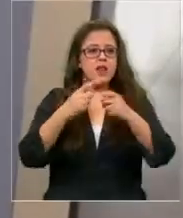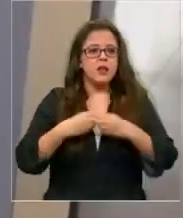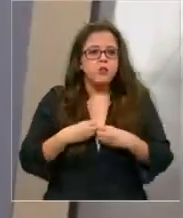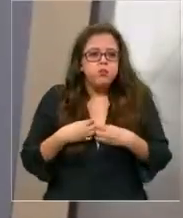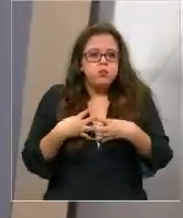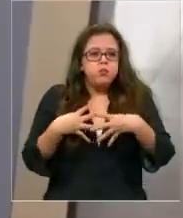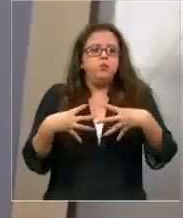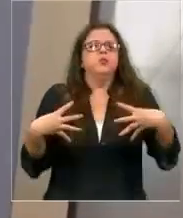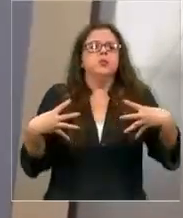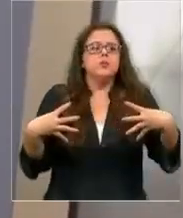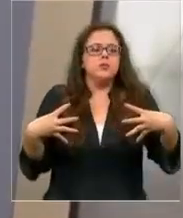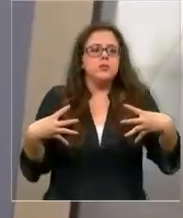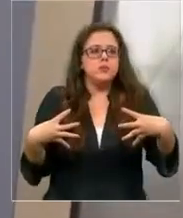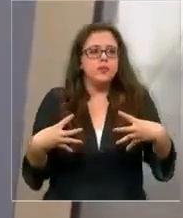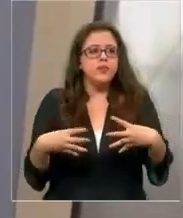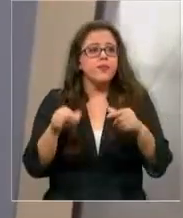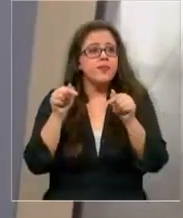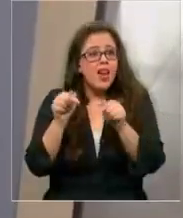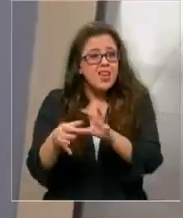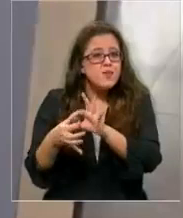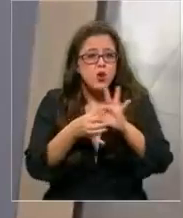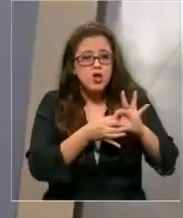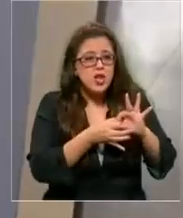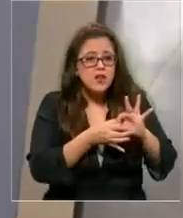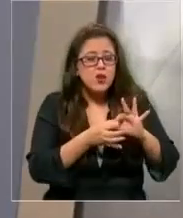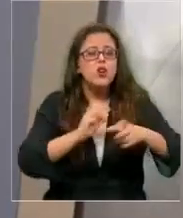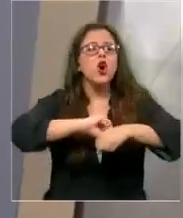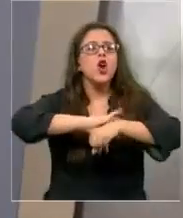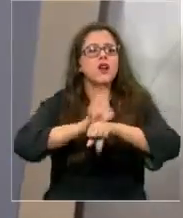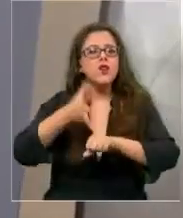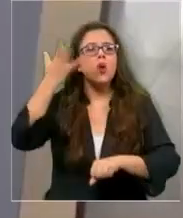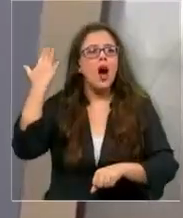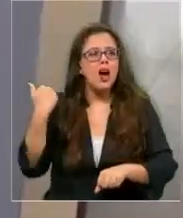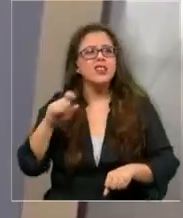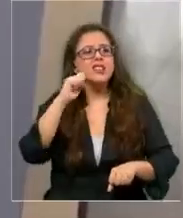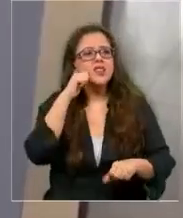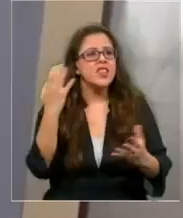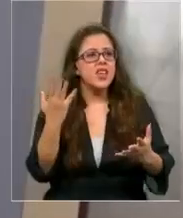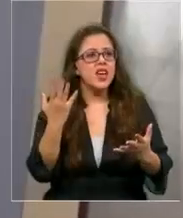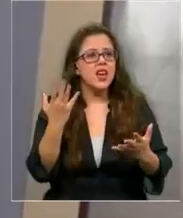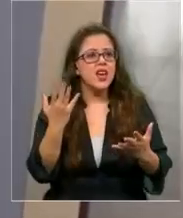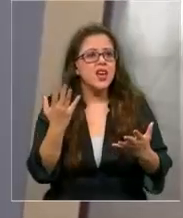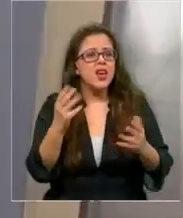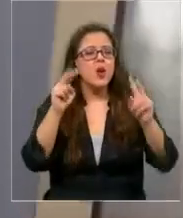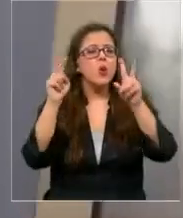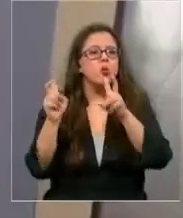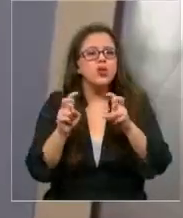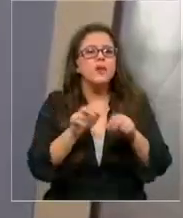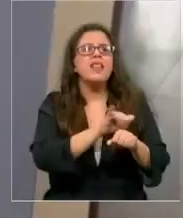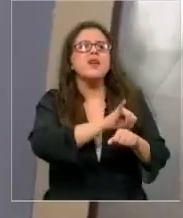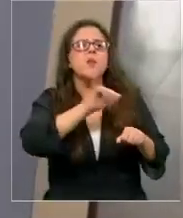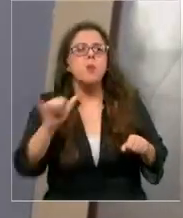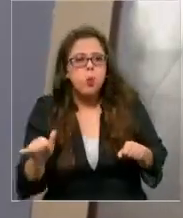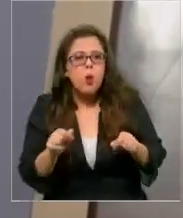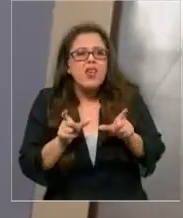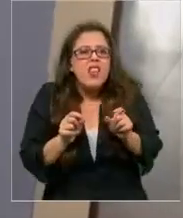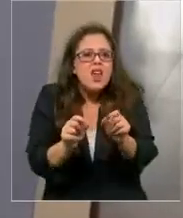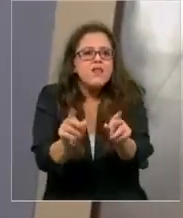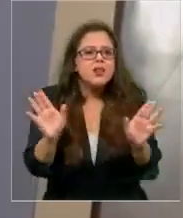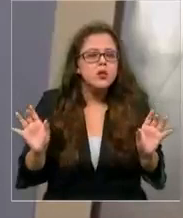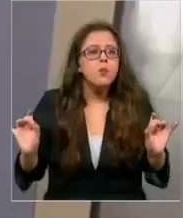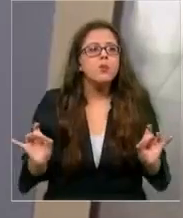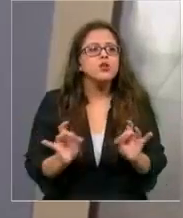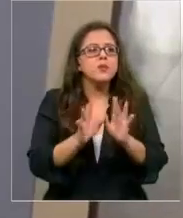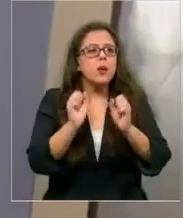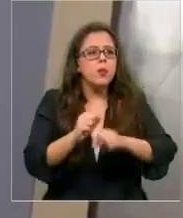por haber tenido el virus en el pasado es decir es una reacción post infecciosa pueden aparecer rats en la